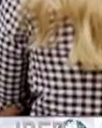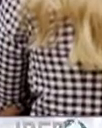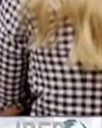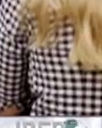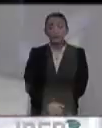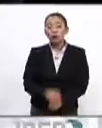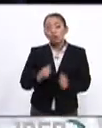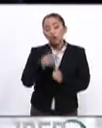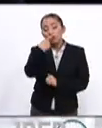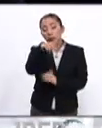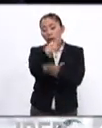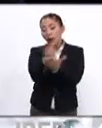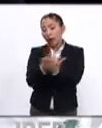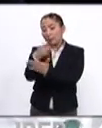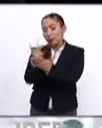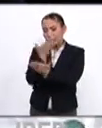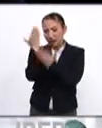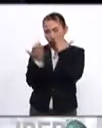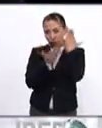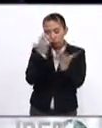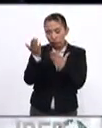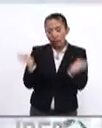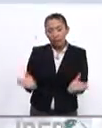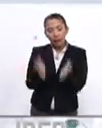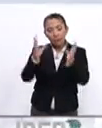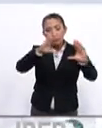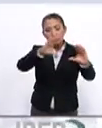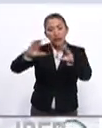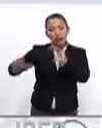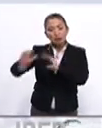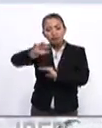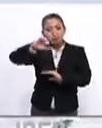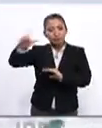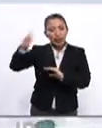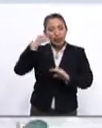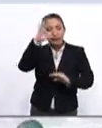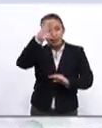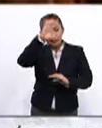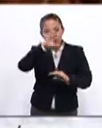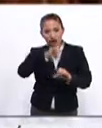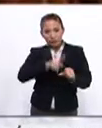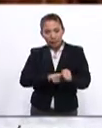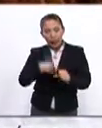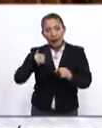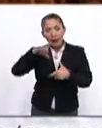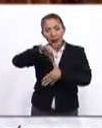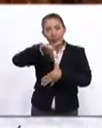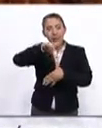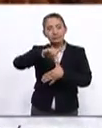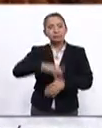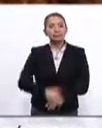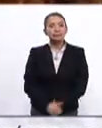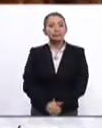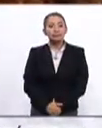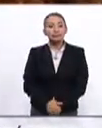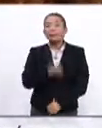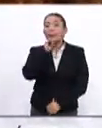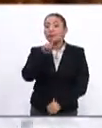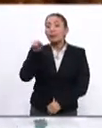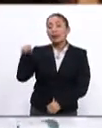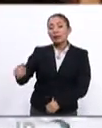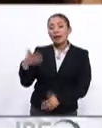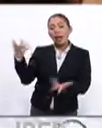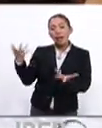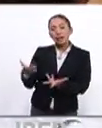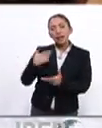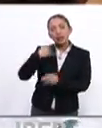A través de sus programas académicos impulsa la formación de especialistas en ciencias sociales en América Latina, así como